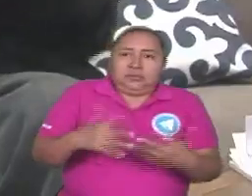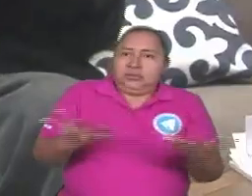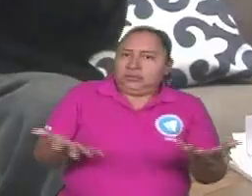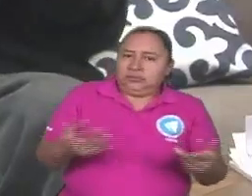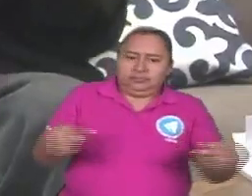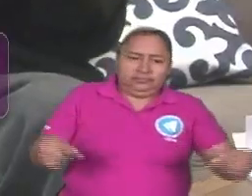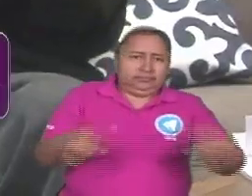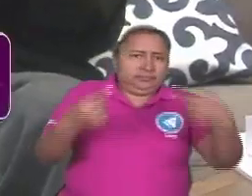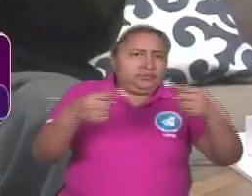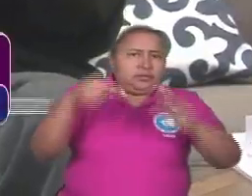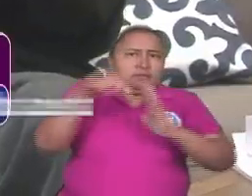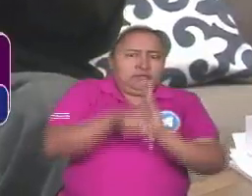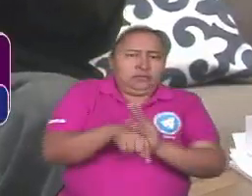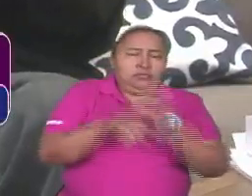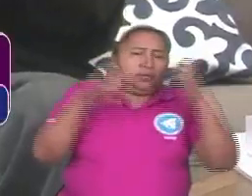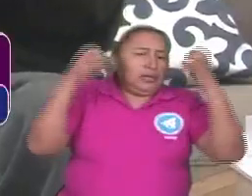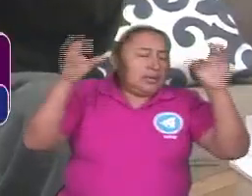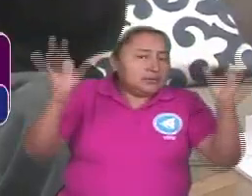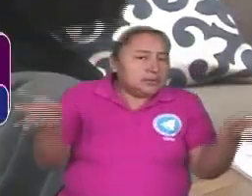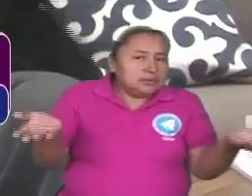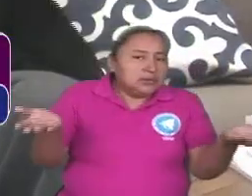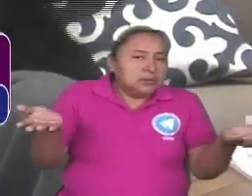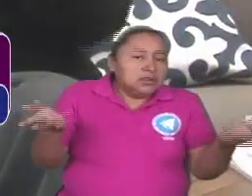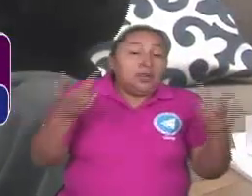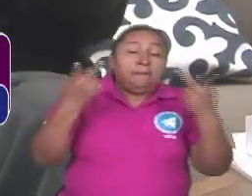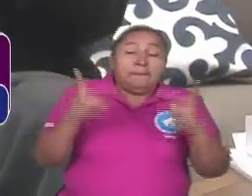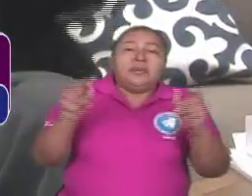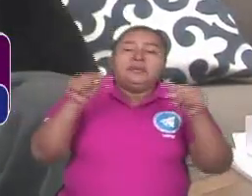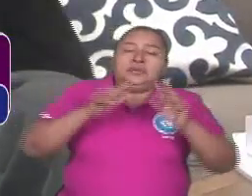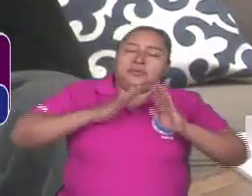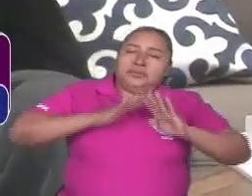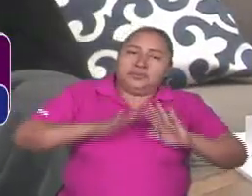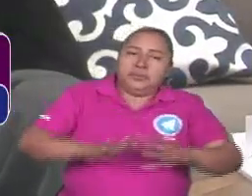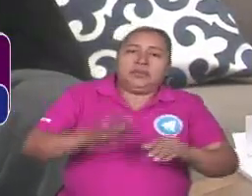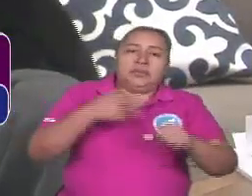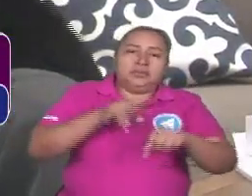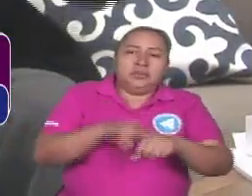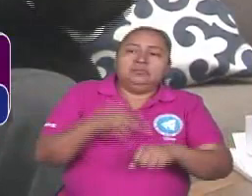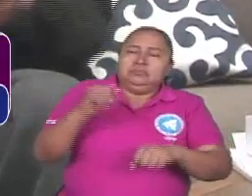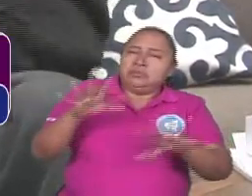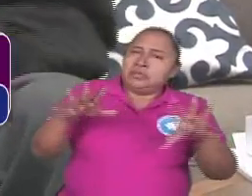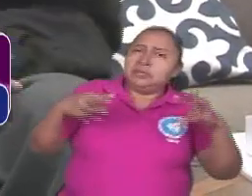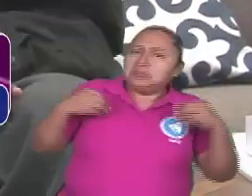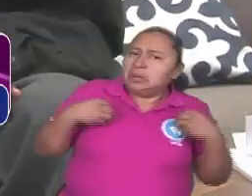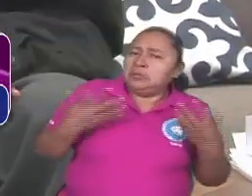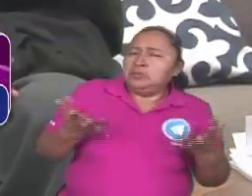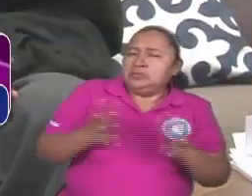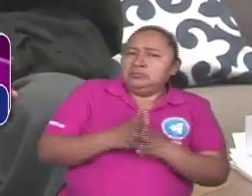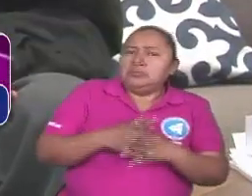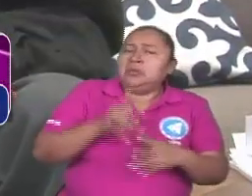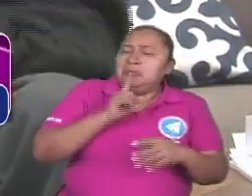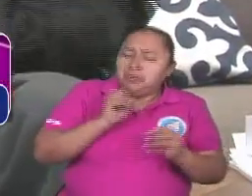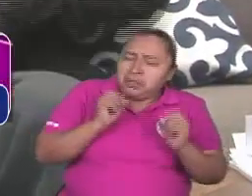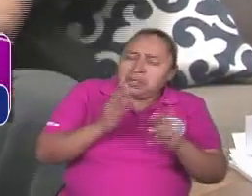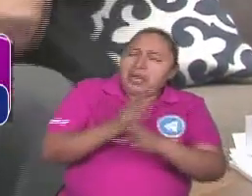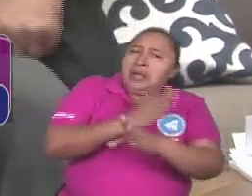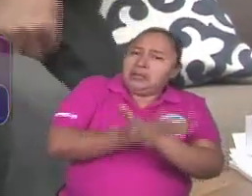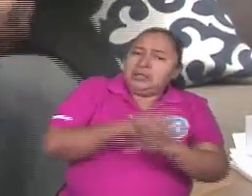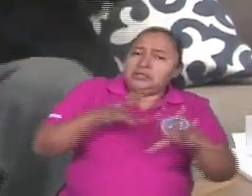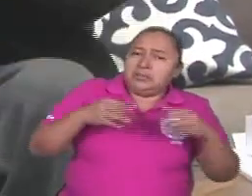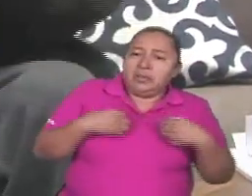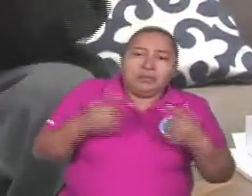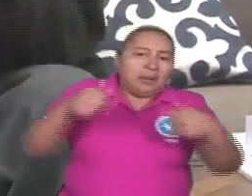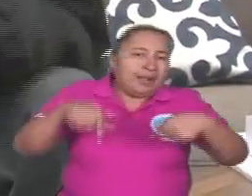Y eso es una contradicción de fondo y de clase. Pero en aras de la estabilidad nacional nosotros habíamos aceptado eso. Habíamos aceptado eso.